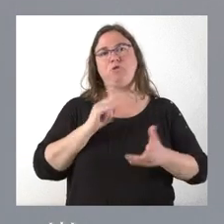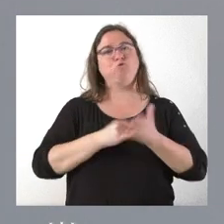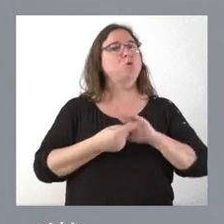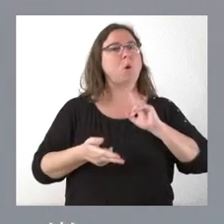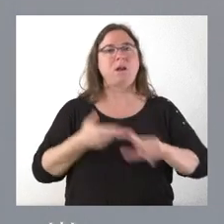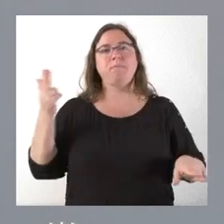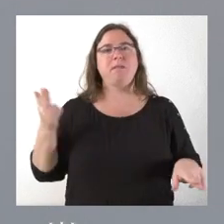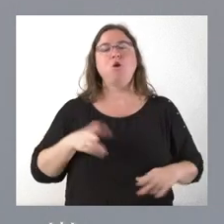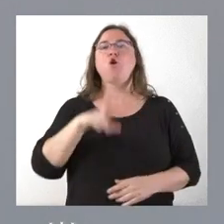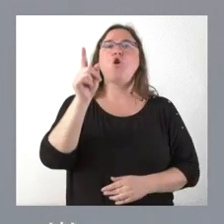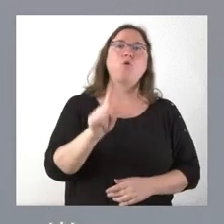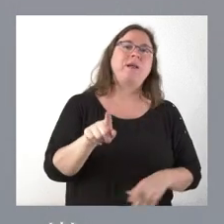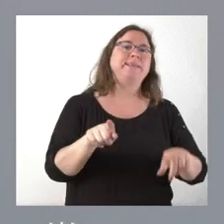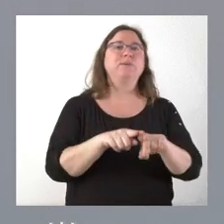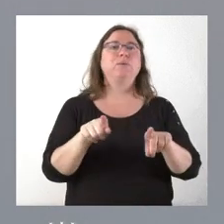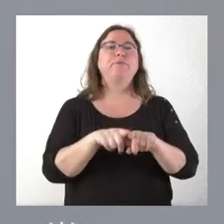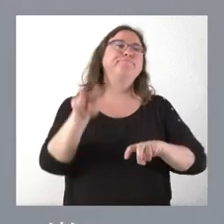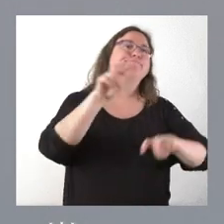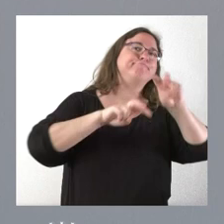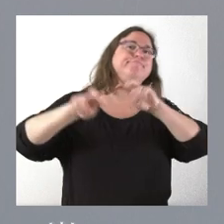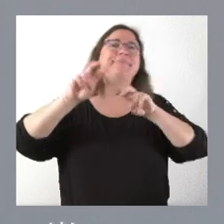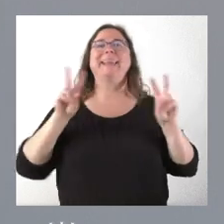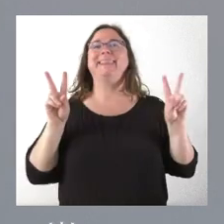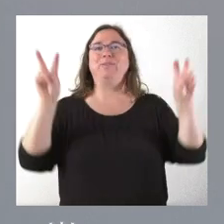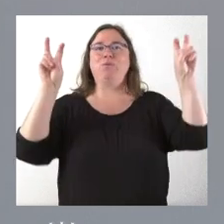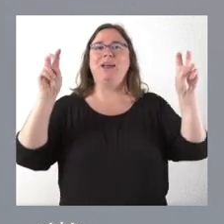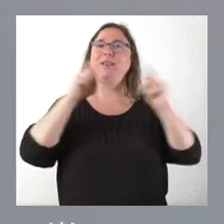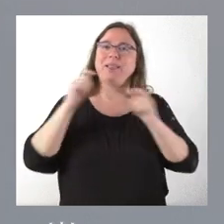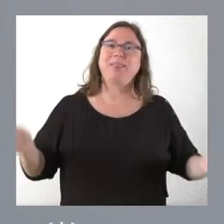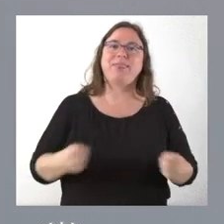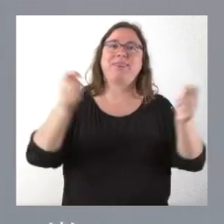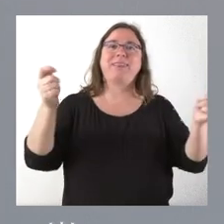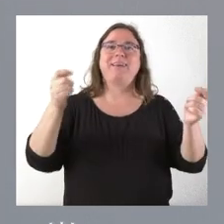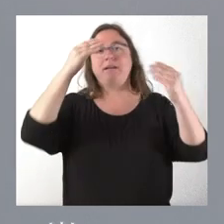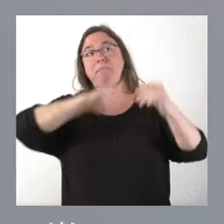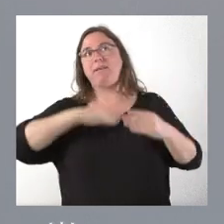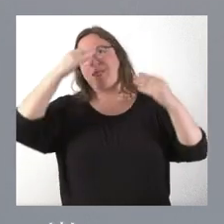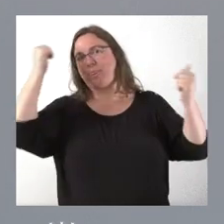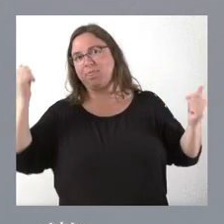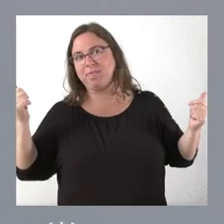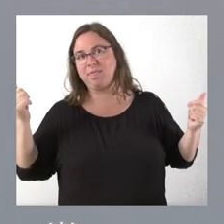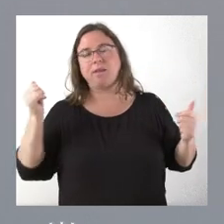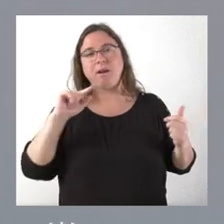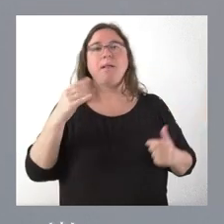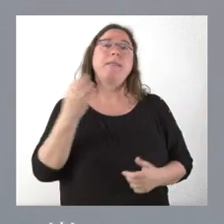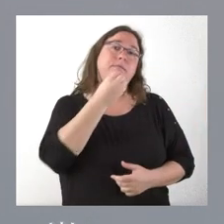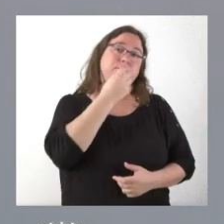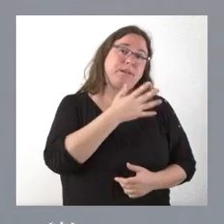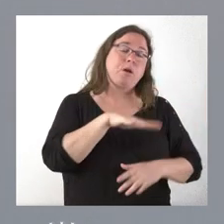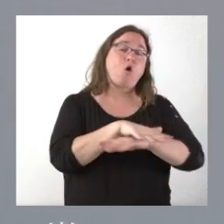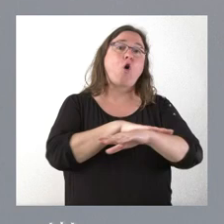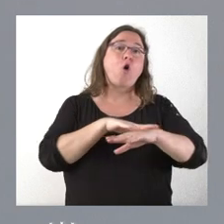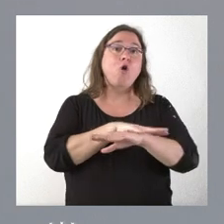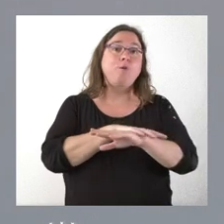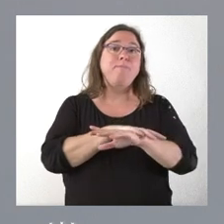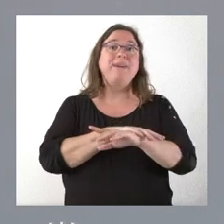No se trata de buscar un titular para un momento dado y olvidarnos al día siguiente. Sería bueno, por otra parte, que el Gobierno, antes de